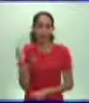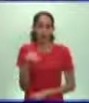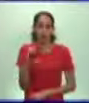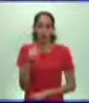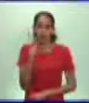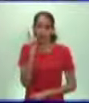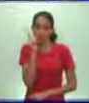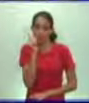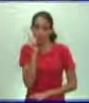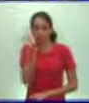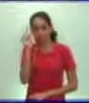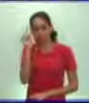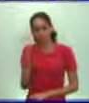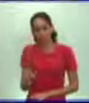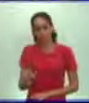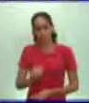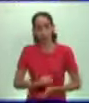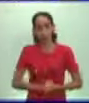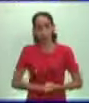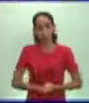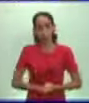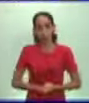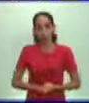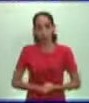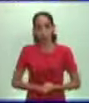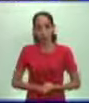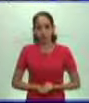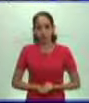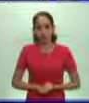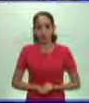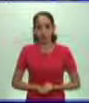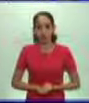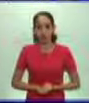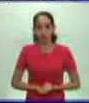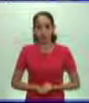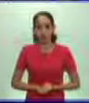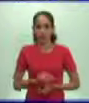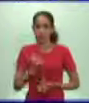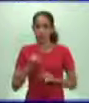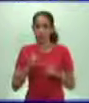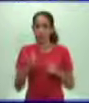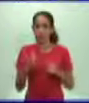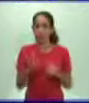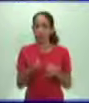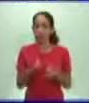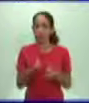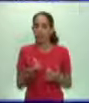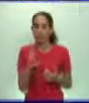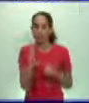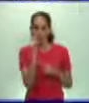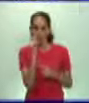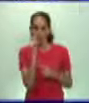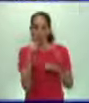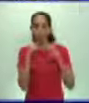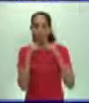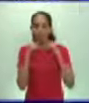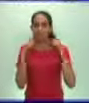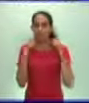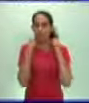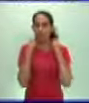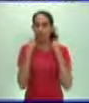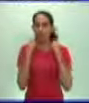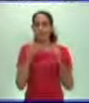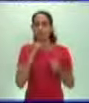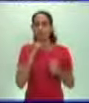ese régimen feudal. Y que precisamente eso es lo que va a motivar a que este sacerdote, pues defendiera con bastante fuerza, ese